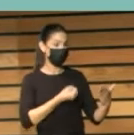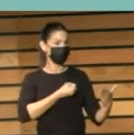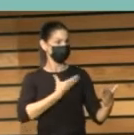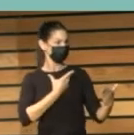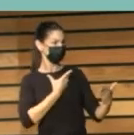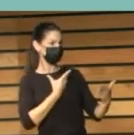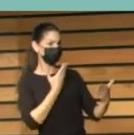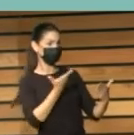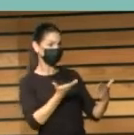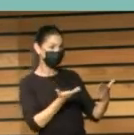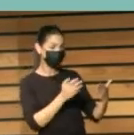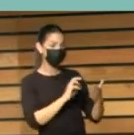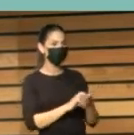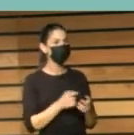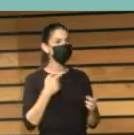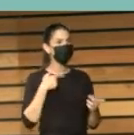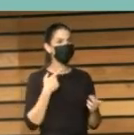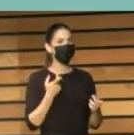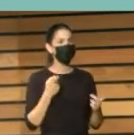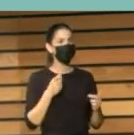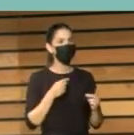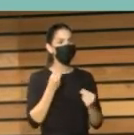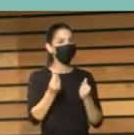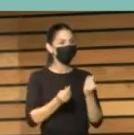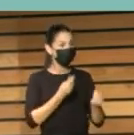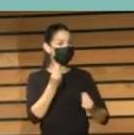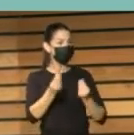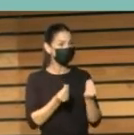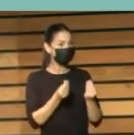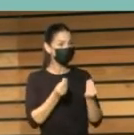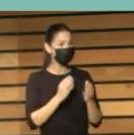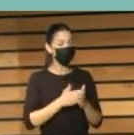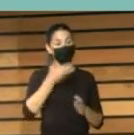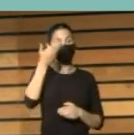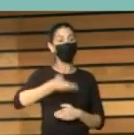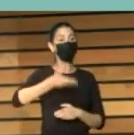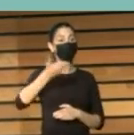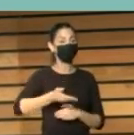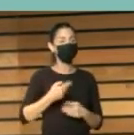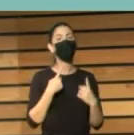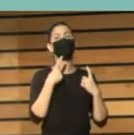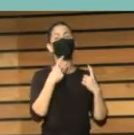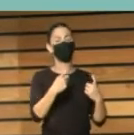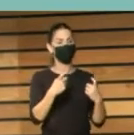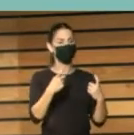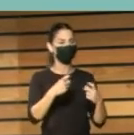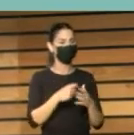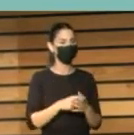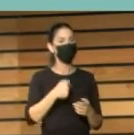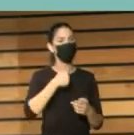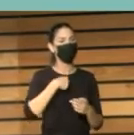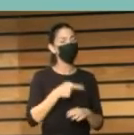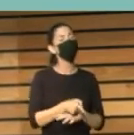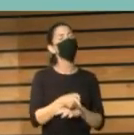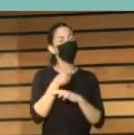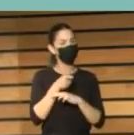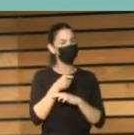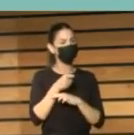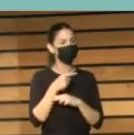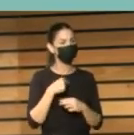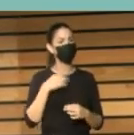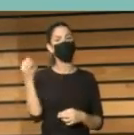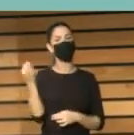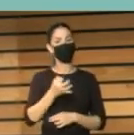Y en eso el desafío va por delante. Ese cambio de paradigma es fundamental, es necesario, nuestra obligación, nuestro deber, como